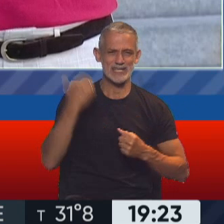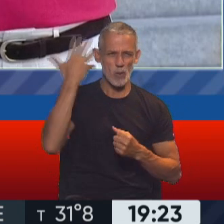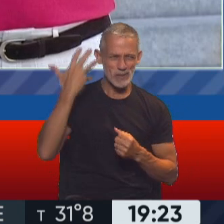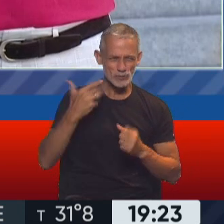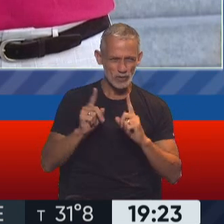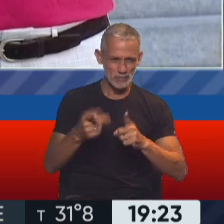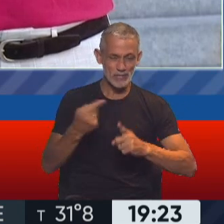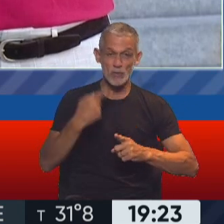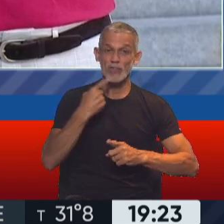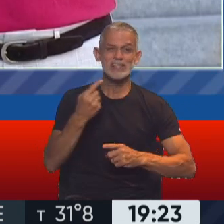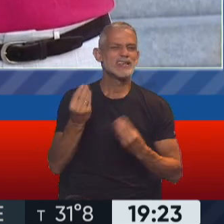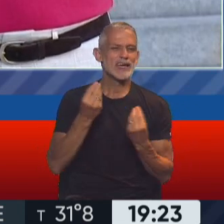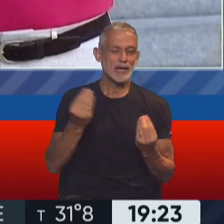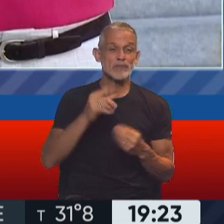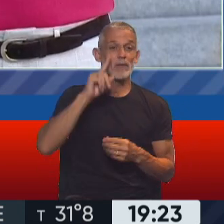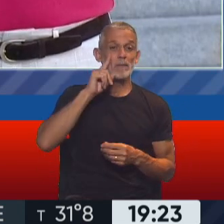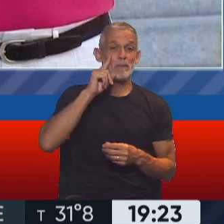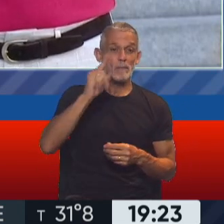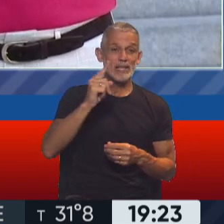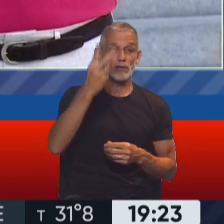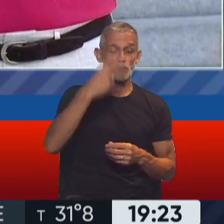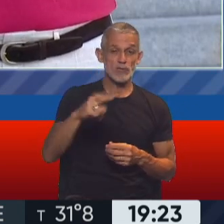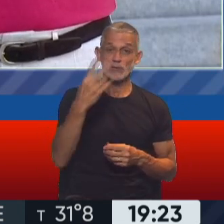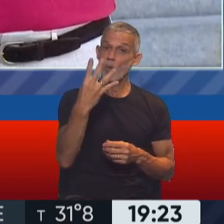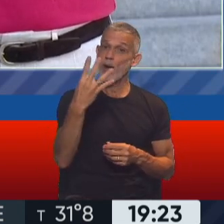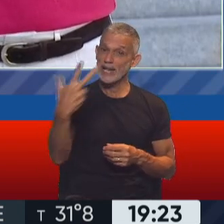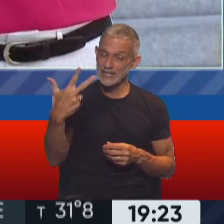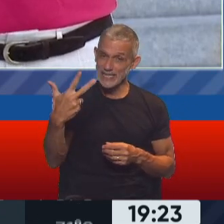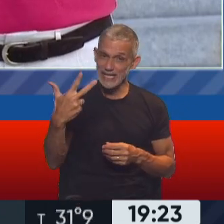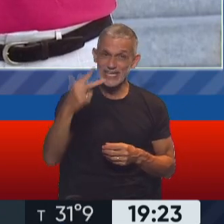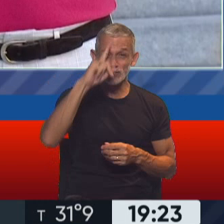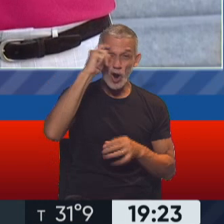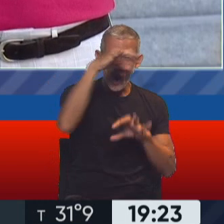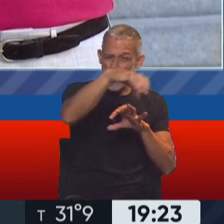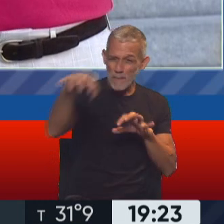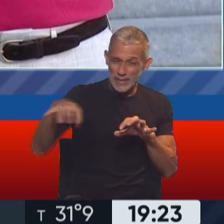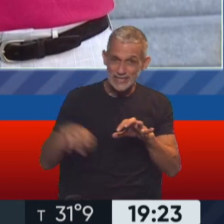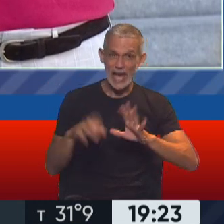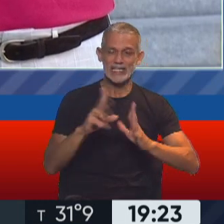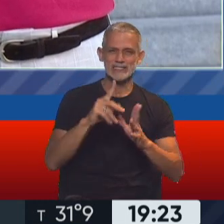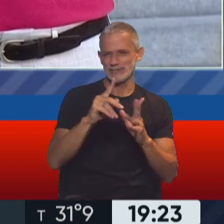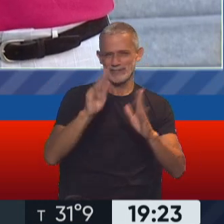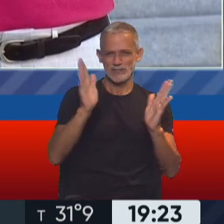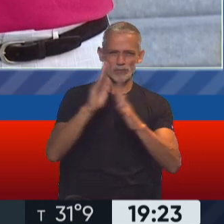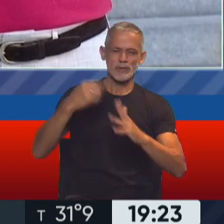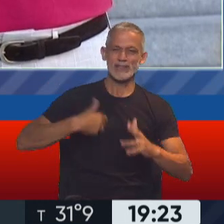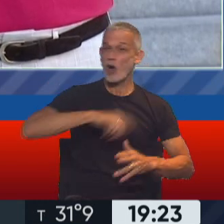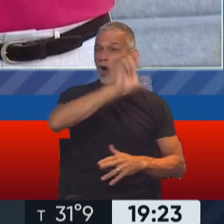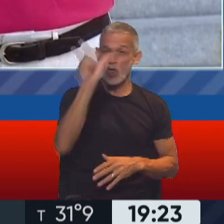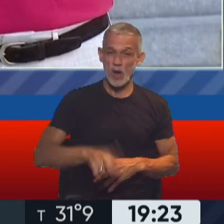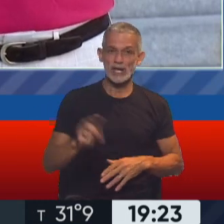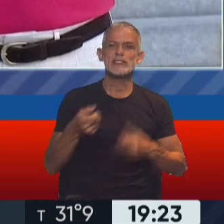Bisotti, y establece que 1.243 hospitales y centros de salud de todo el país